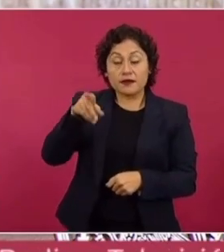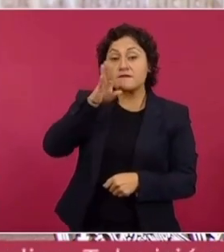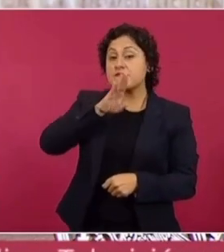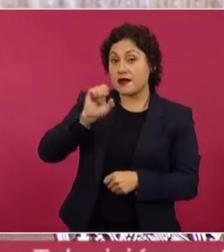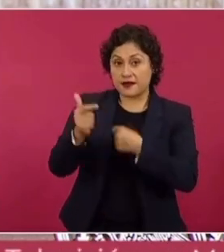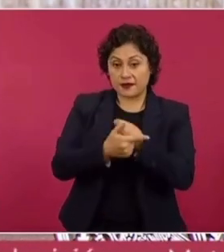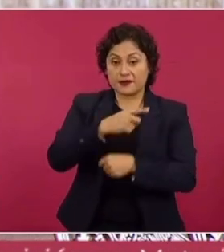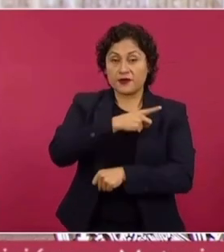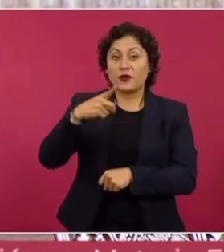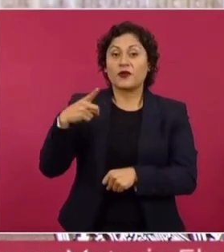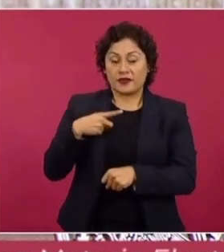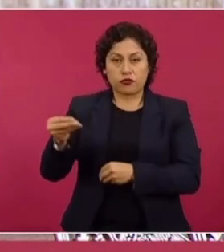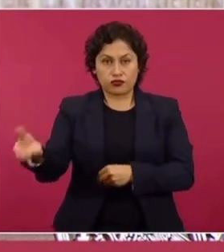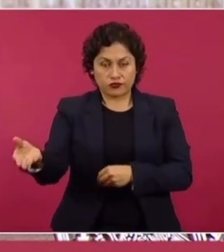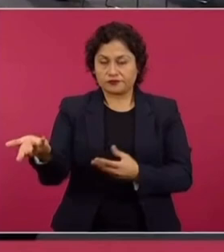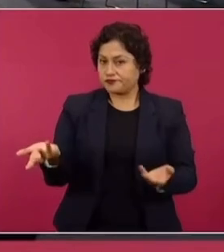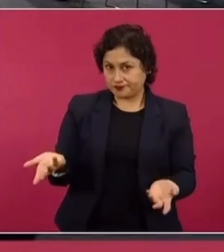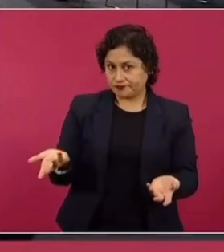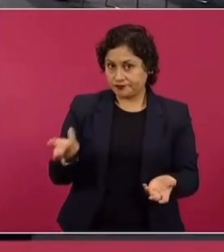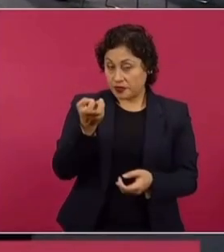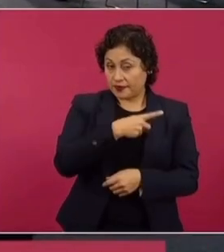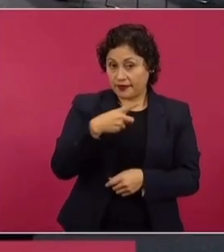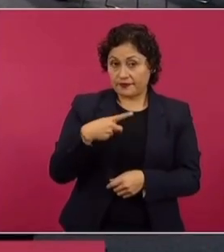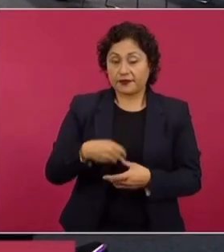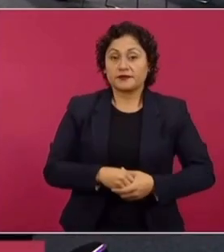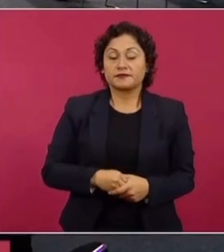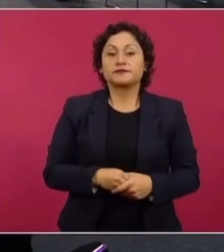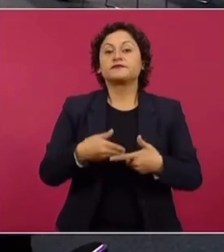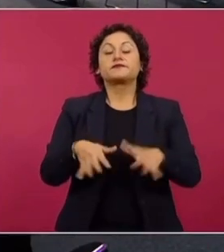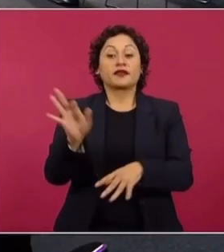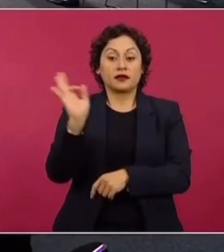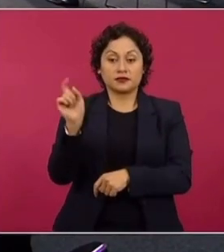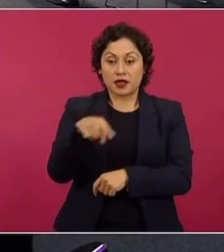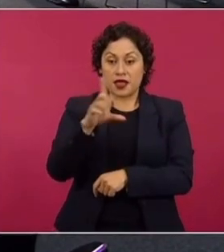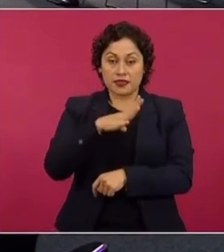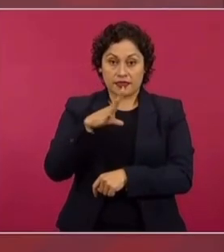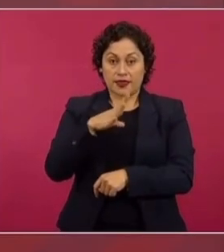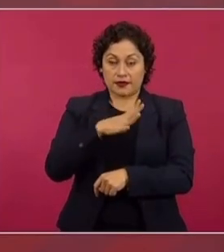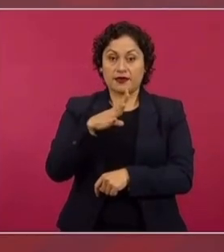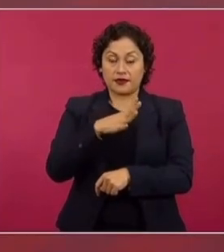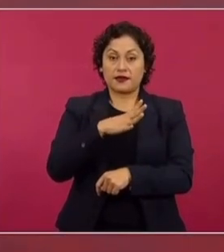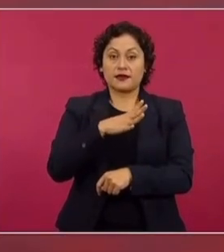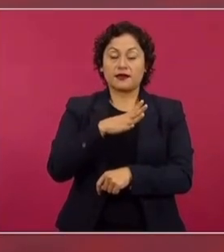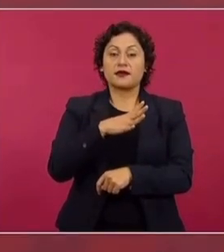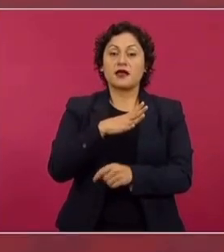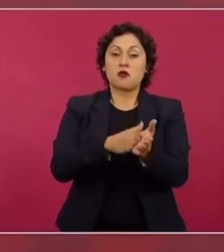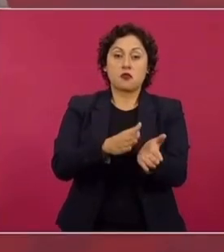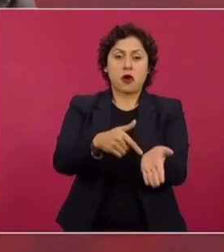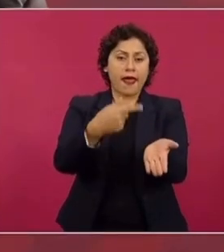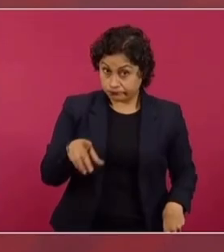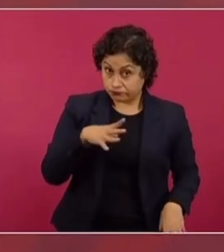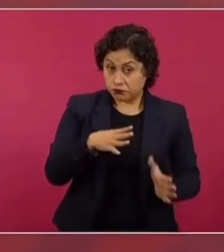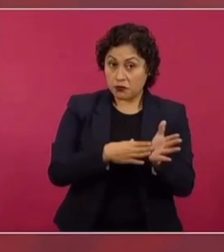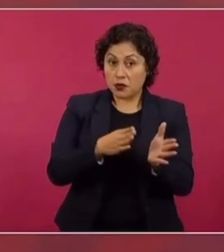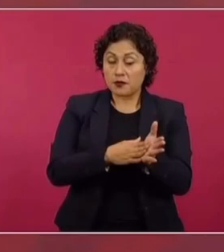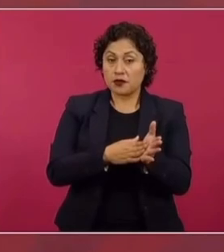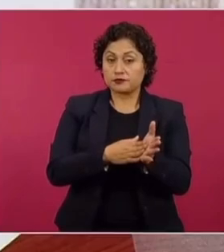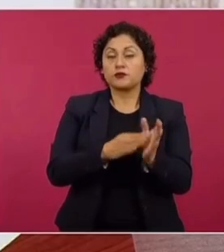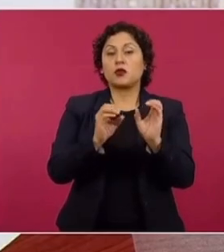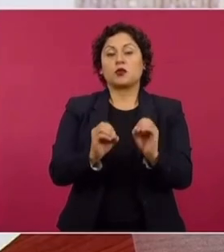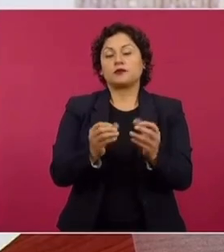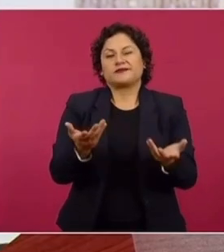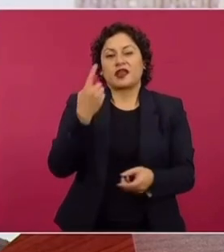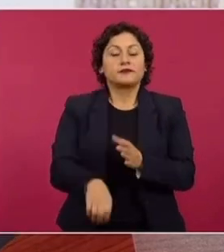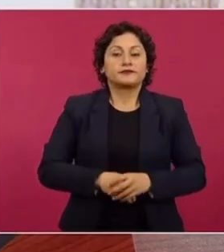que devuelvan el dinero. Si hay pruebas de que hubo desvío de recursos, que